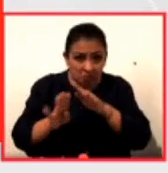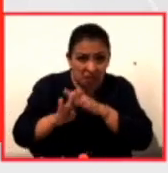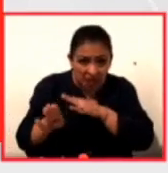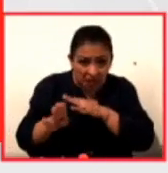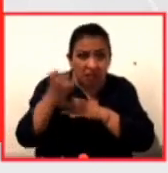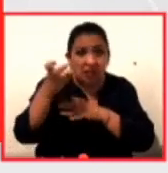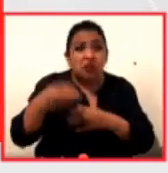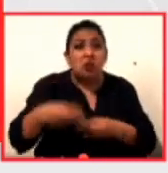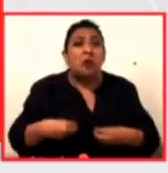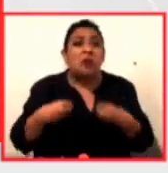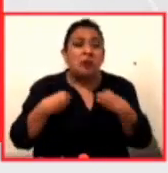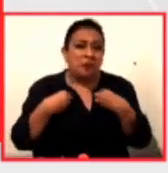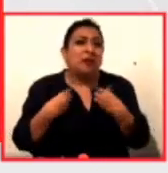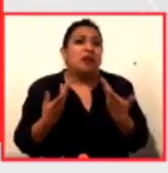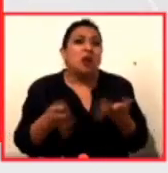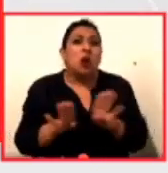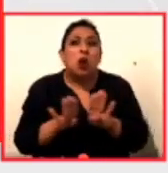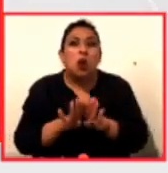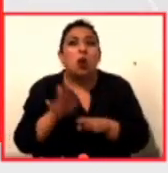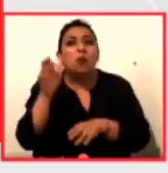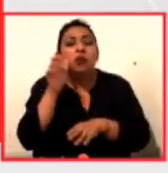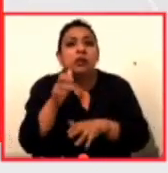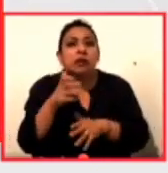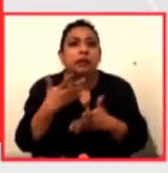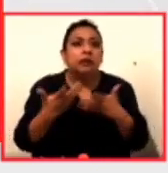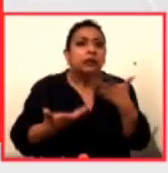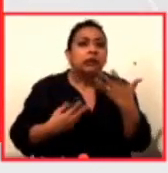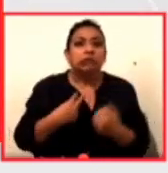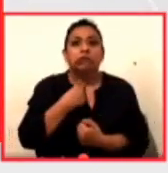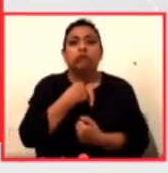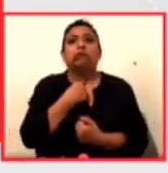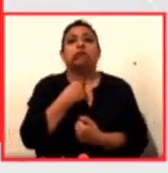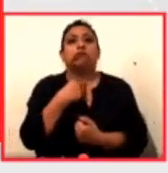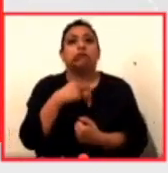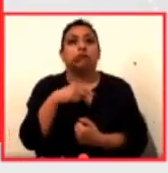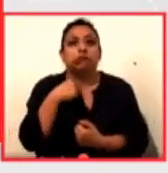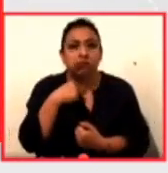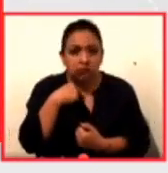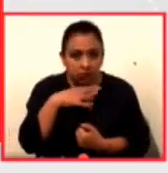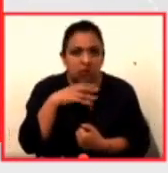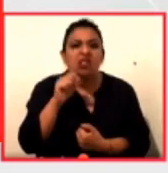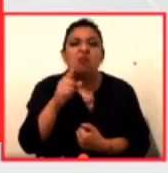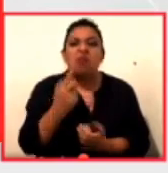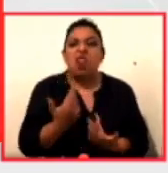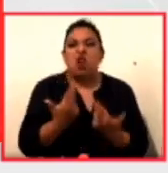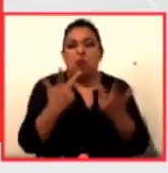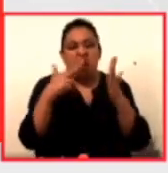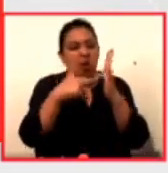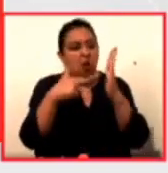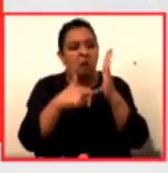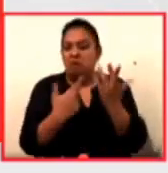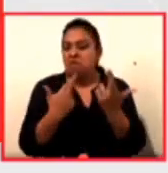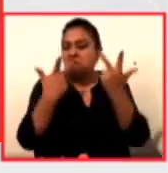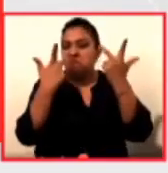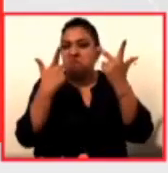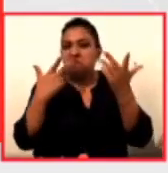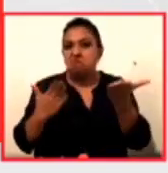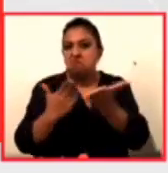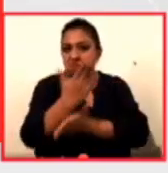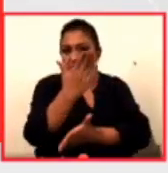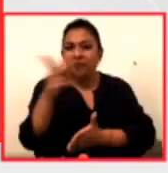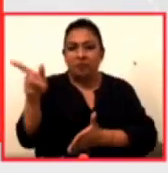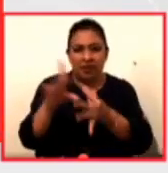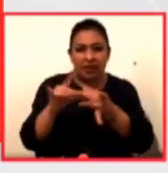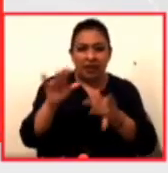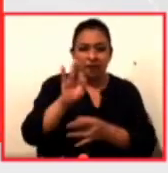vivir constantemente en el filo de la navaja, pero también significa romper con lo establecido. Te cuento, Laura, que